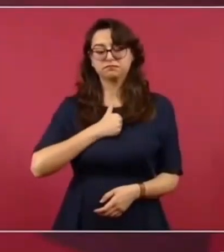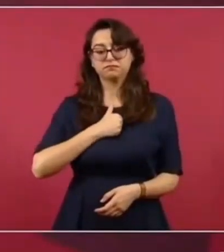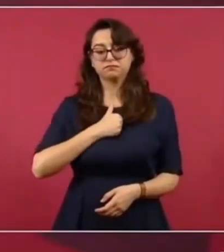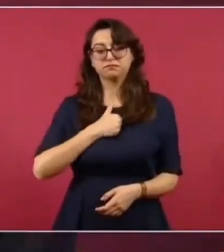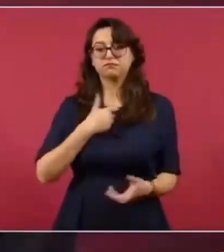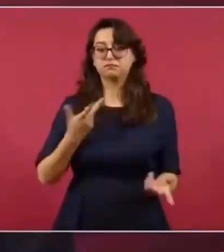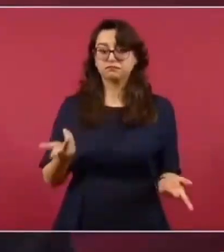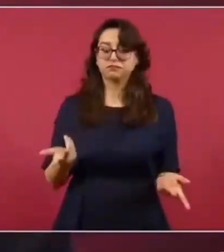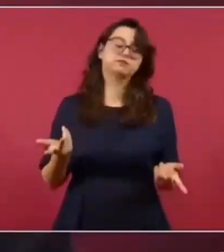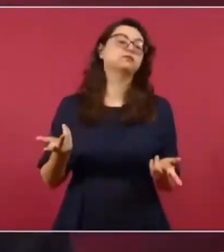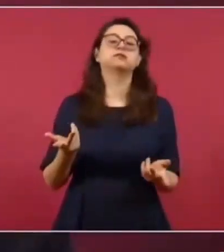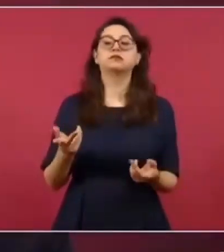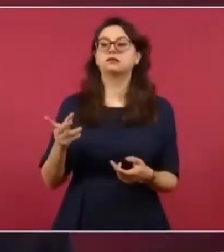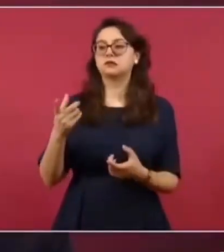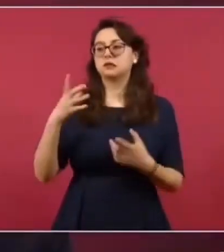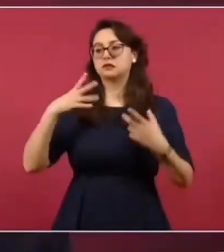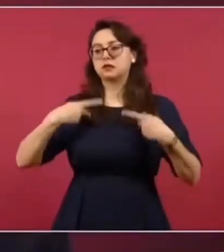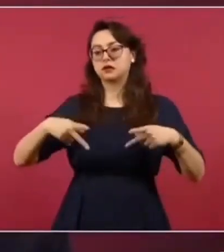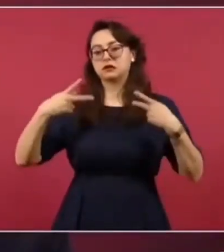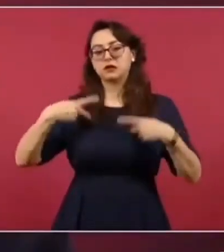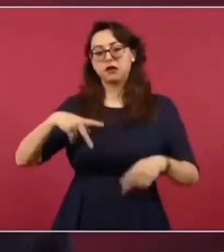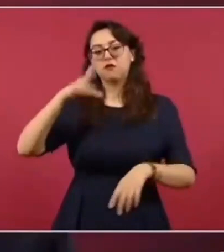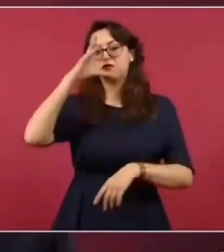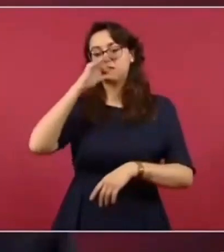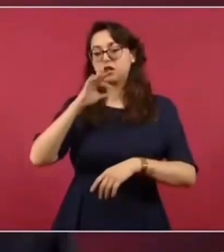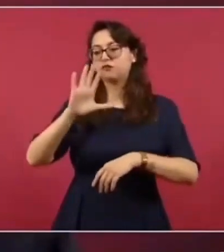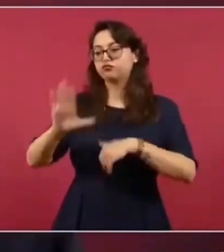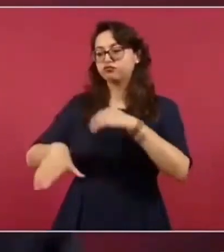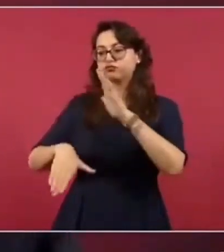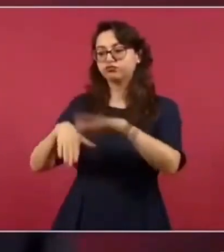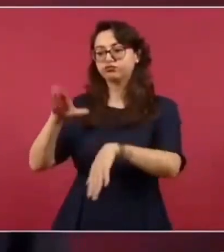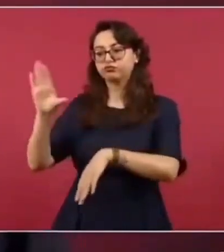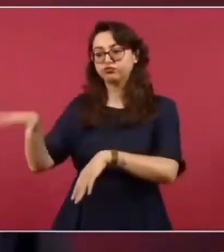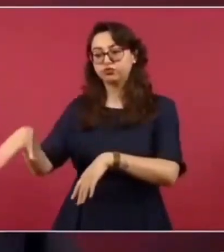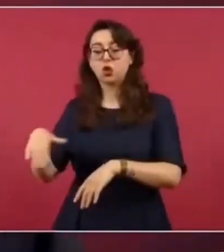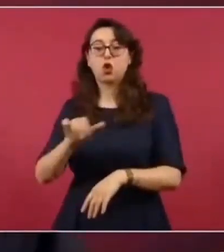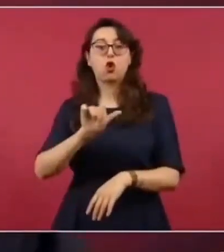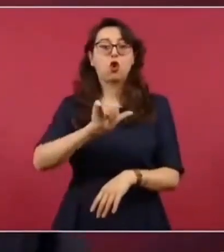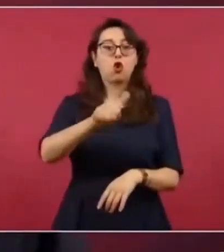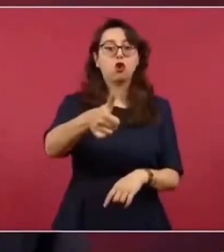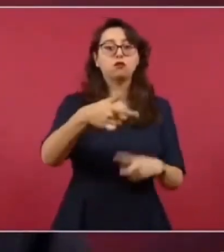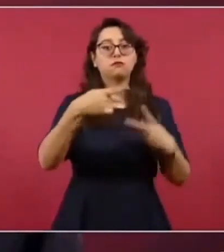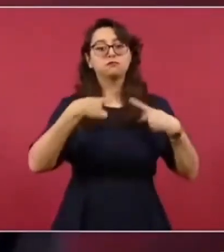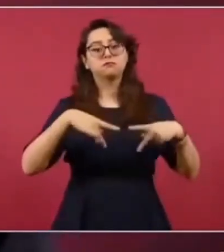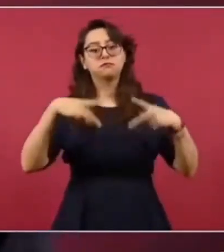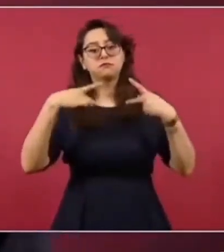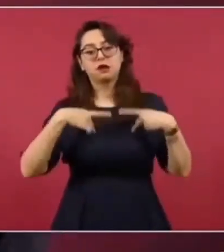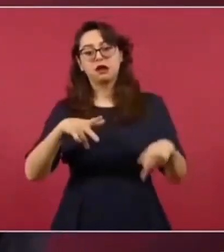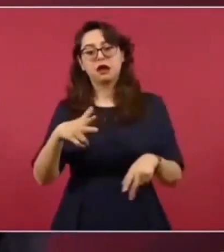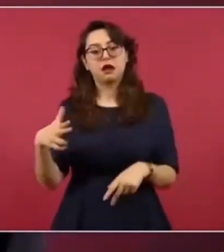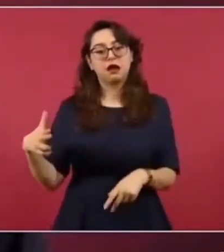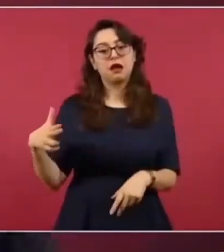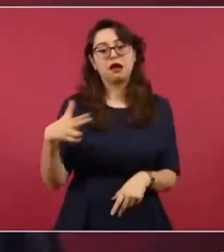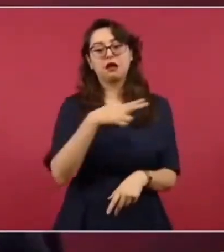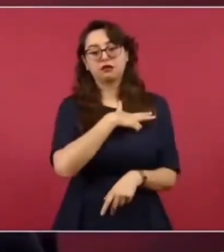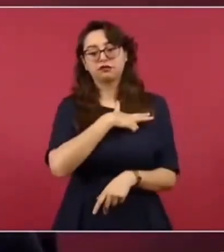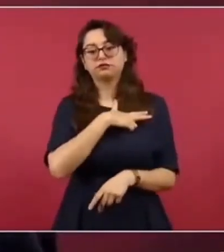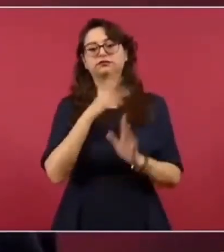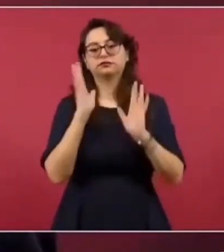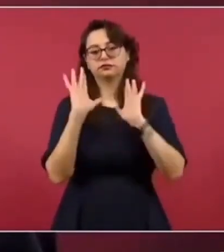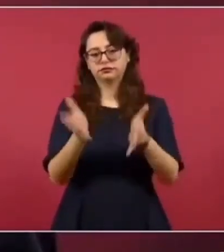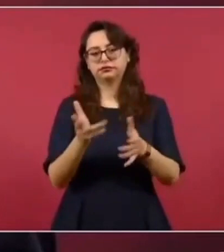los heridos graves sean atendidos, salvar vidas.